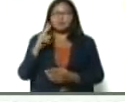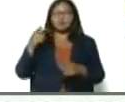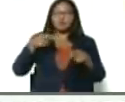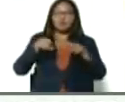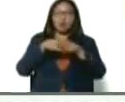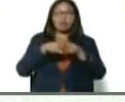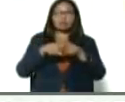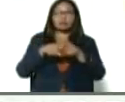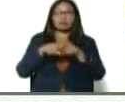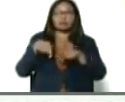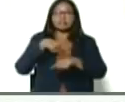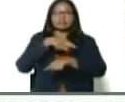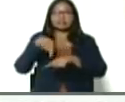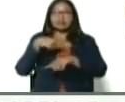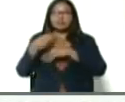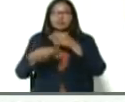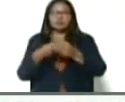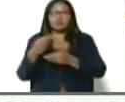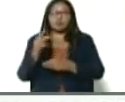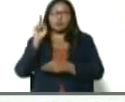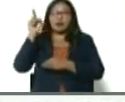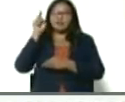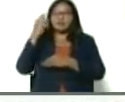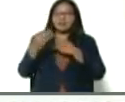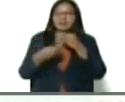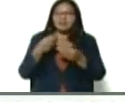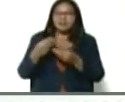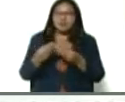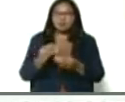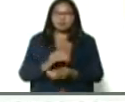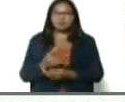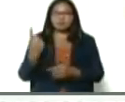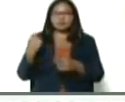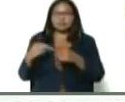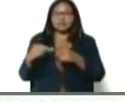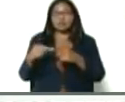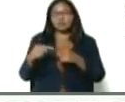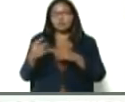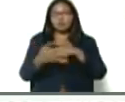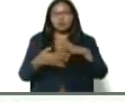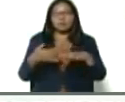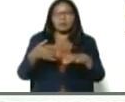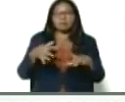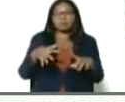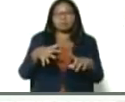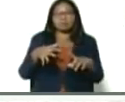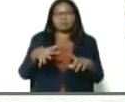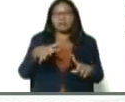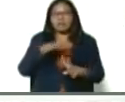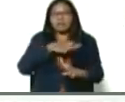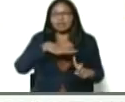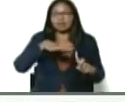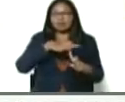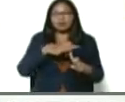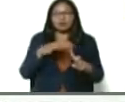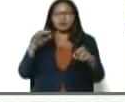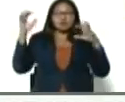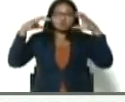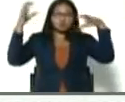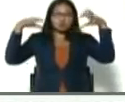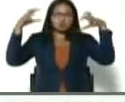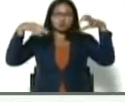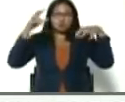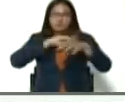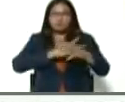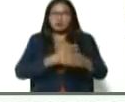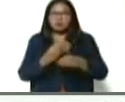por allá, en las puertas del llano, tenemos un fenómeno, la niña, tenemos ya 10 días, continuos, de nubes y lluvias, ¿qué me dices,